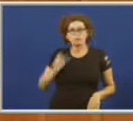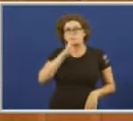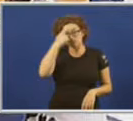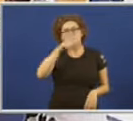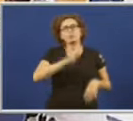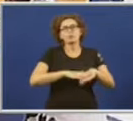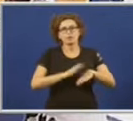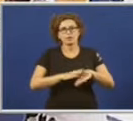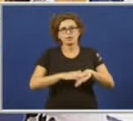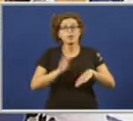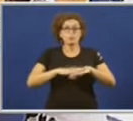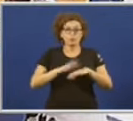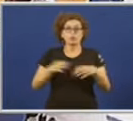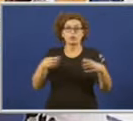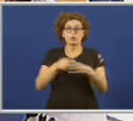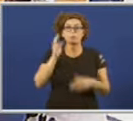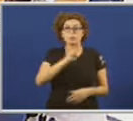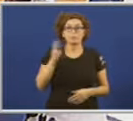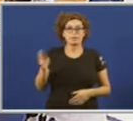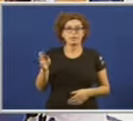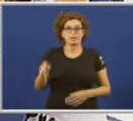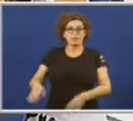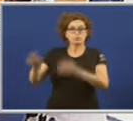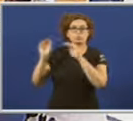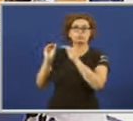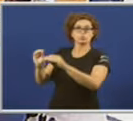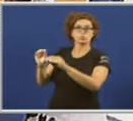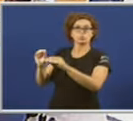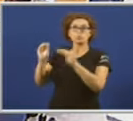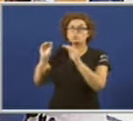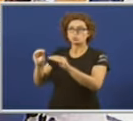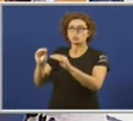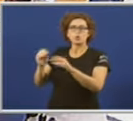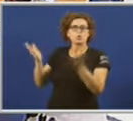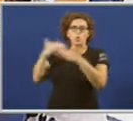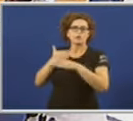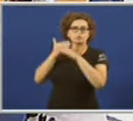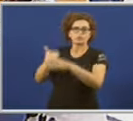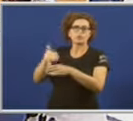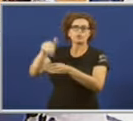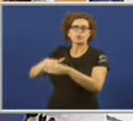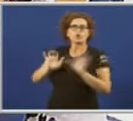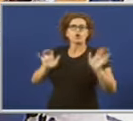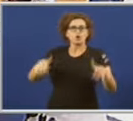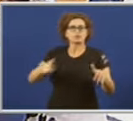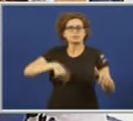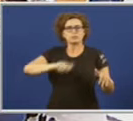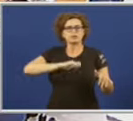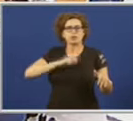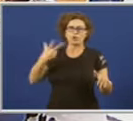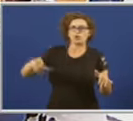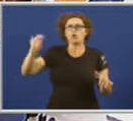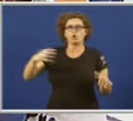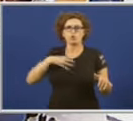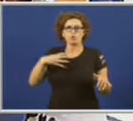qué? Porque o Partido Popular, os seus, non teñen os votos suficientes nas Cortes Españolas para dicir que non,